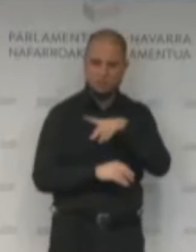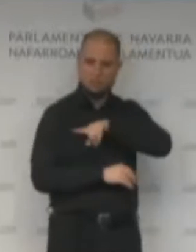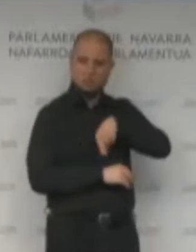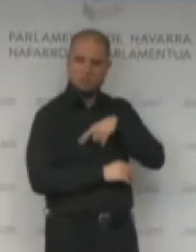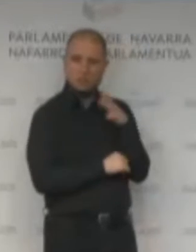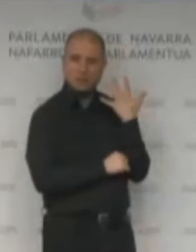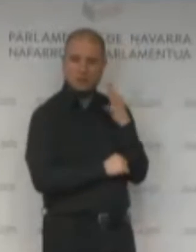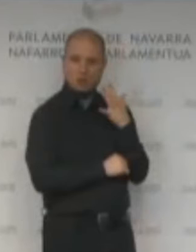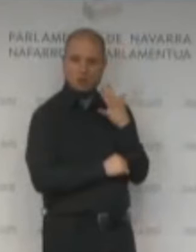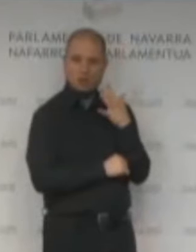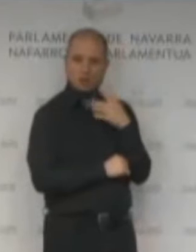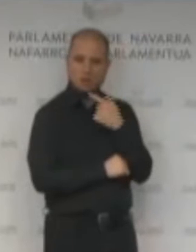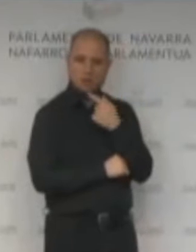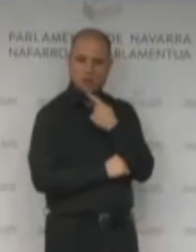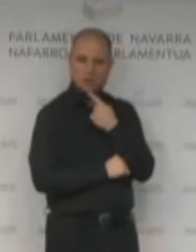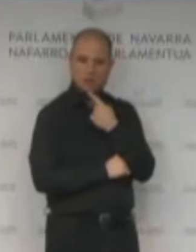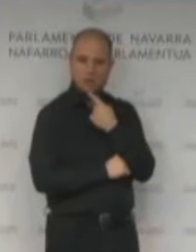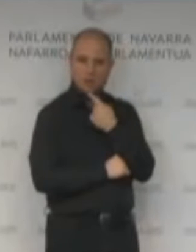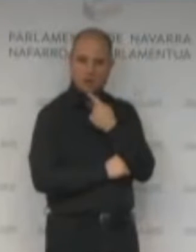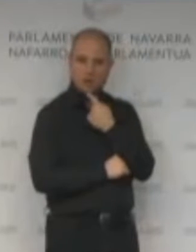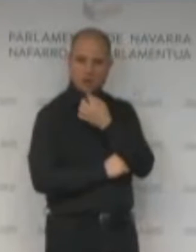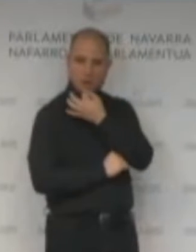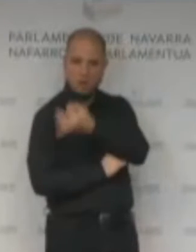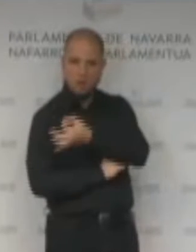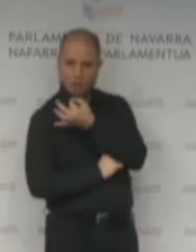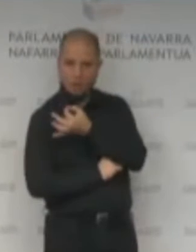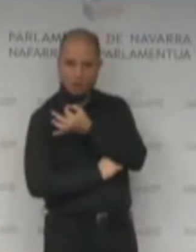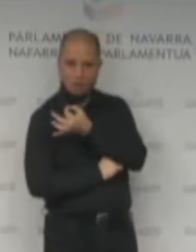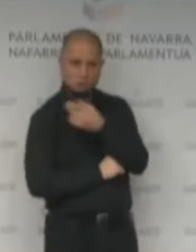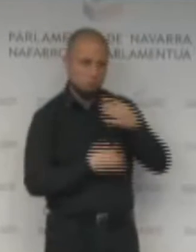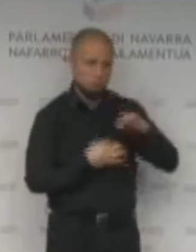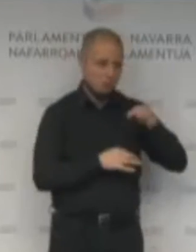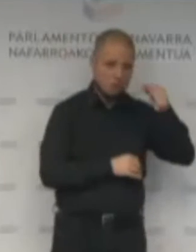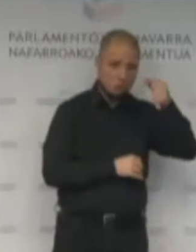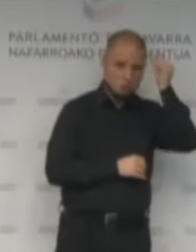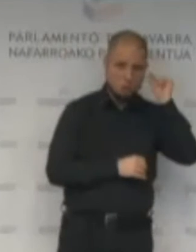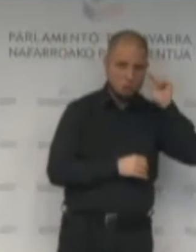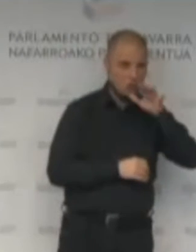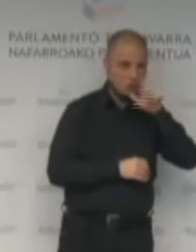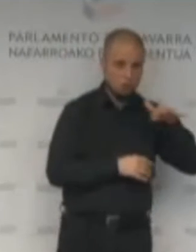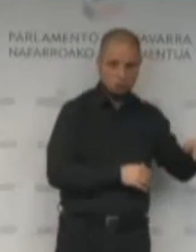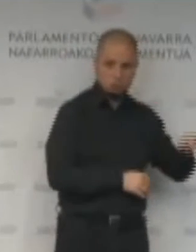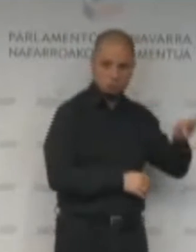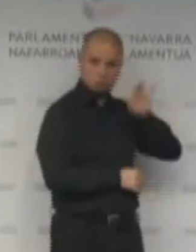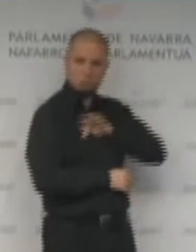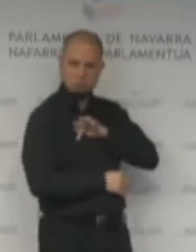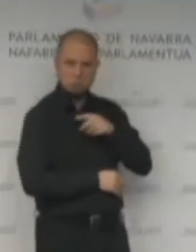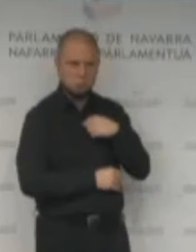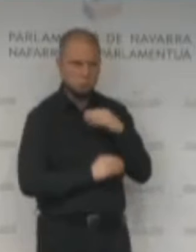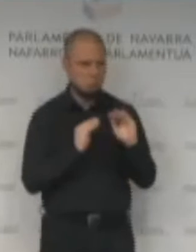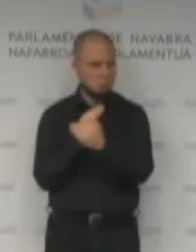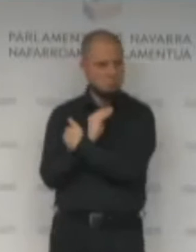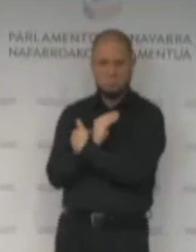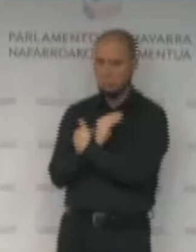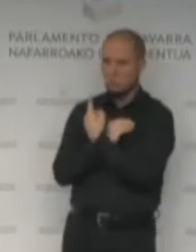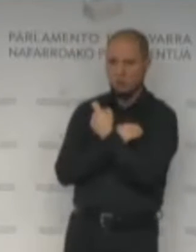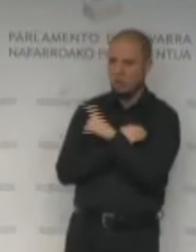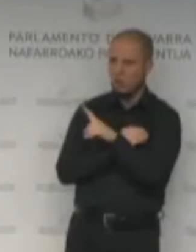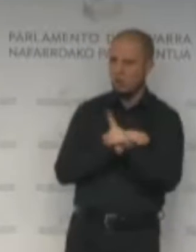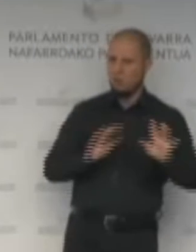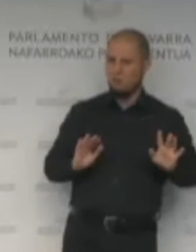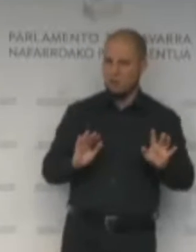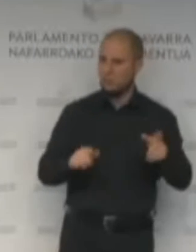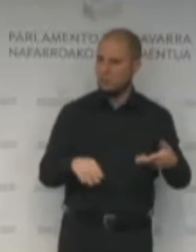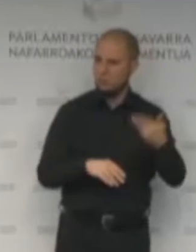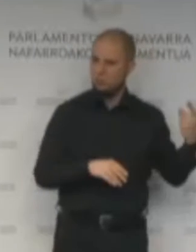la señora Barcos, pero lo retomo yo y sin ninguna dificultad no tengo que ocultar nada. Hago mía cada una de